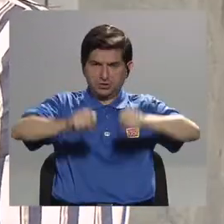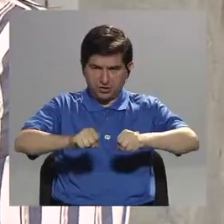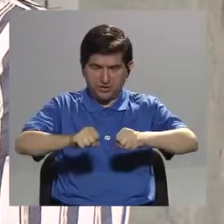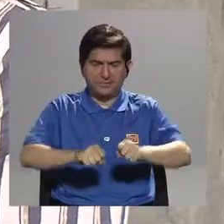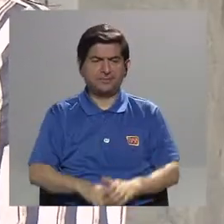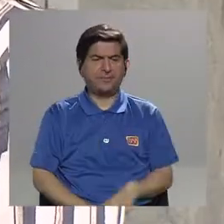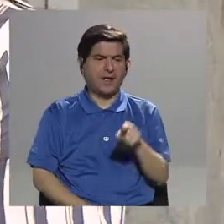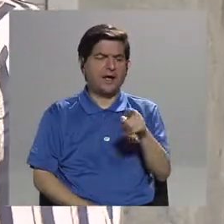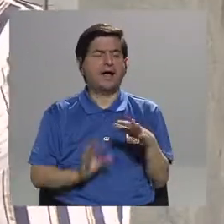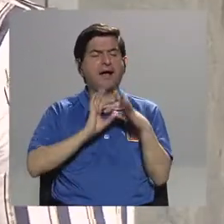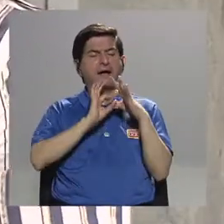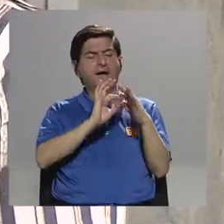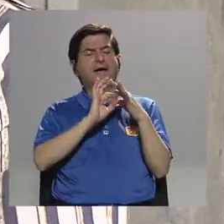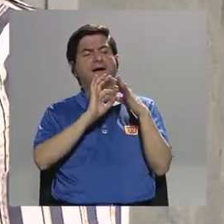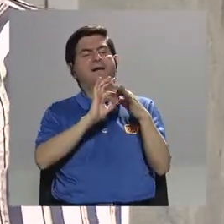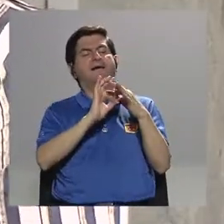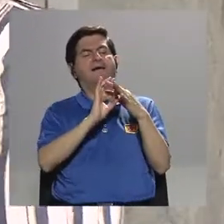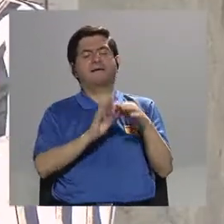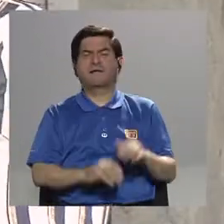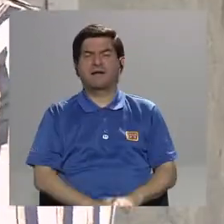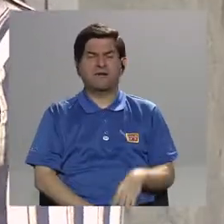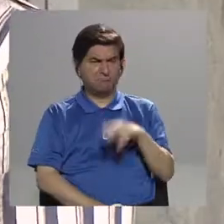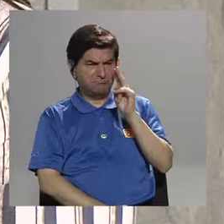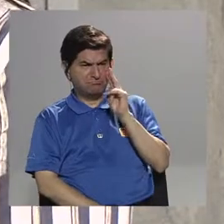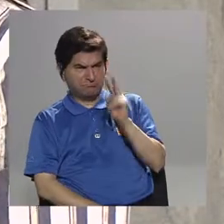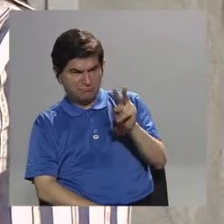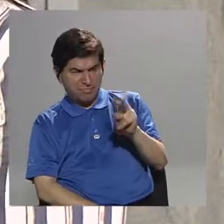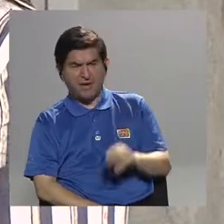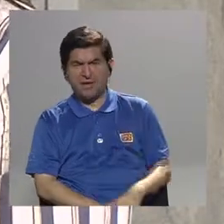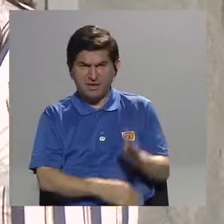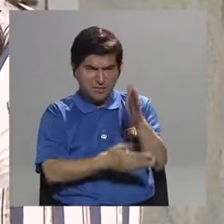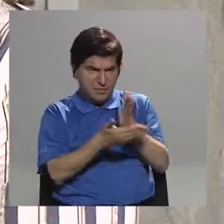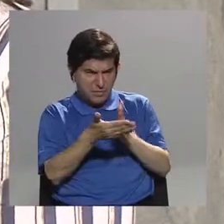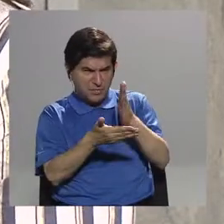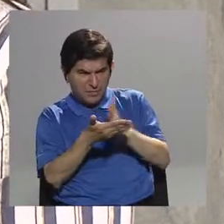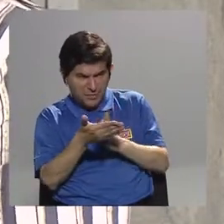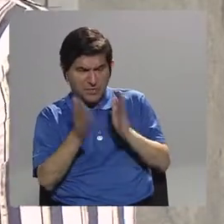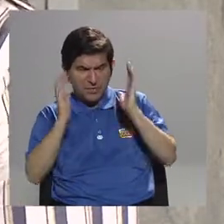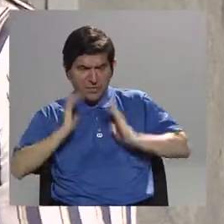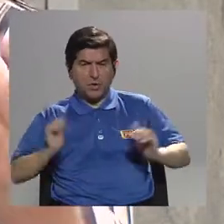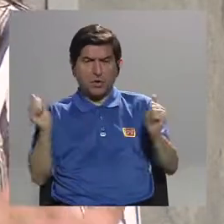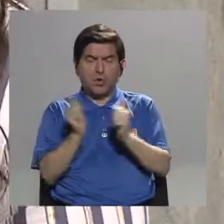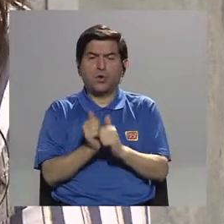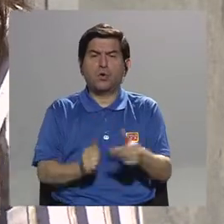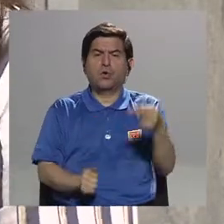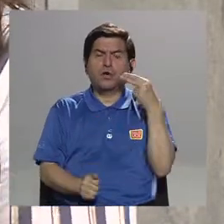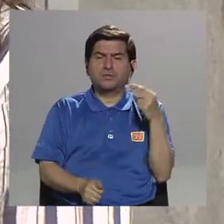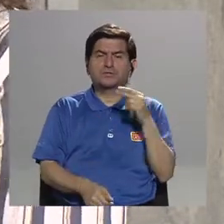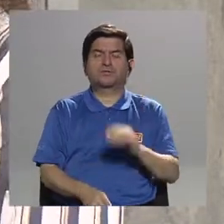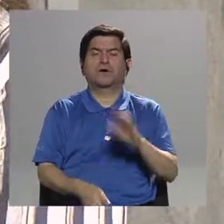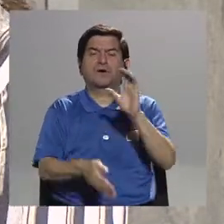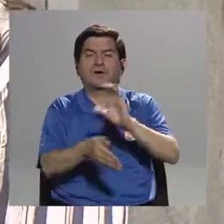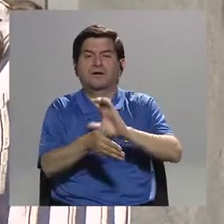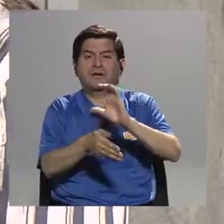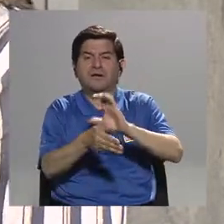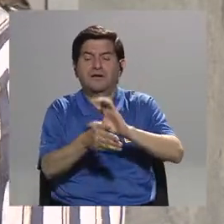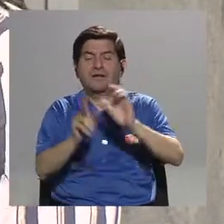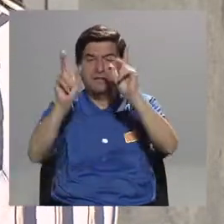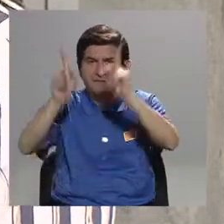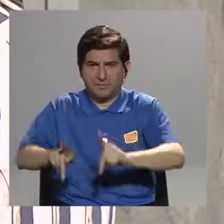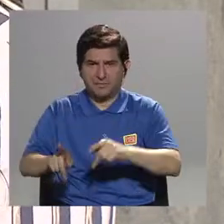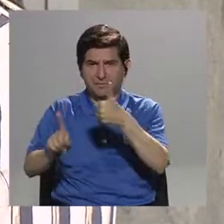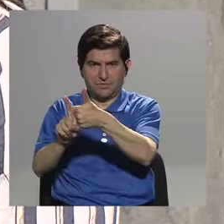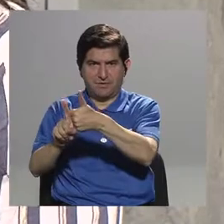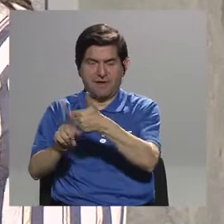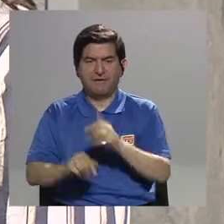pueden hacer la relación, ¿verdad? Entre lo que están viendo en la disección del cuerpo con la historia clínica del paciente. Entonces,